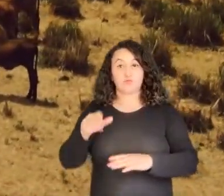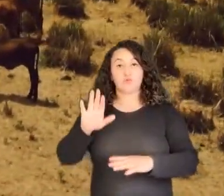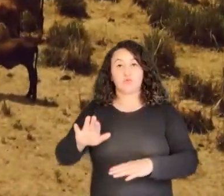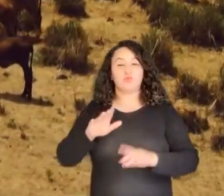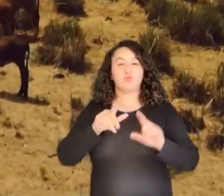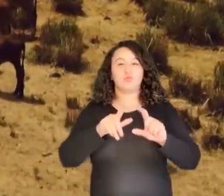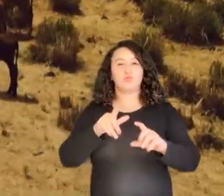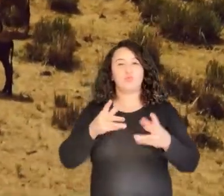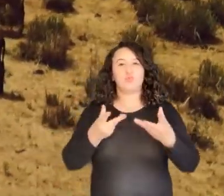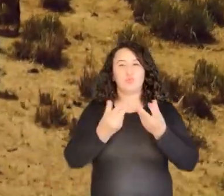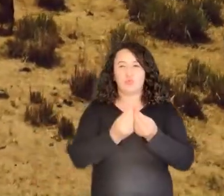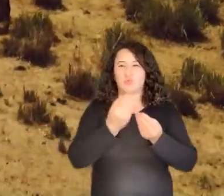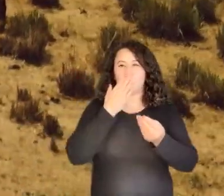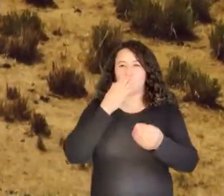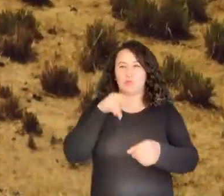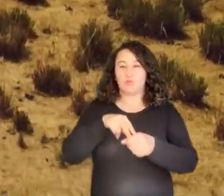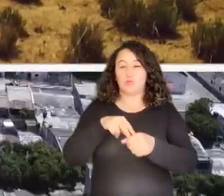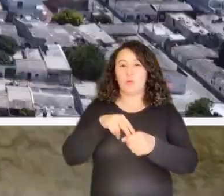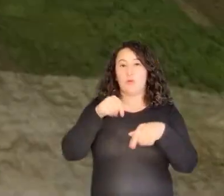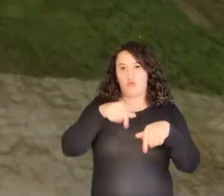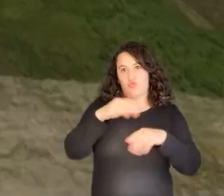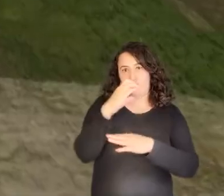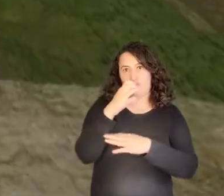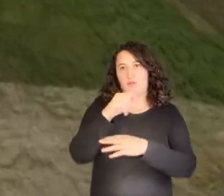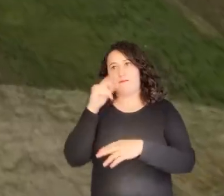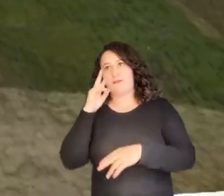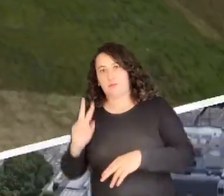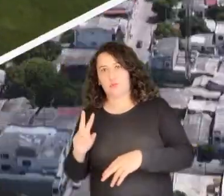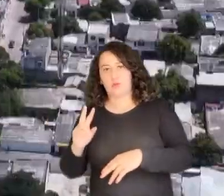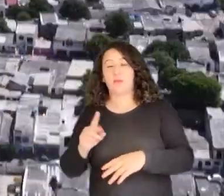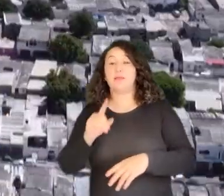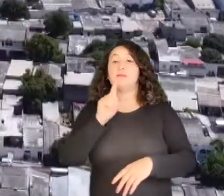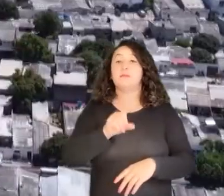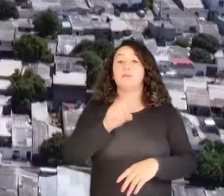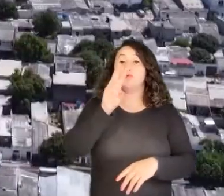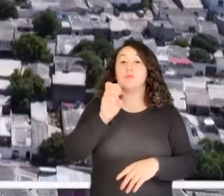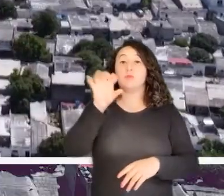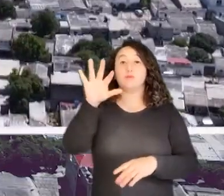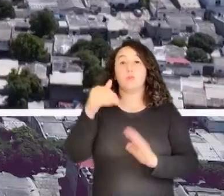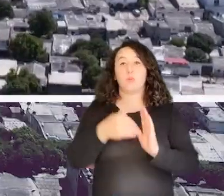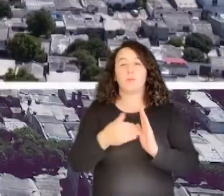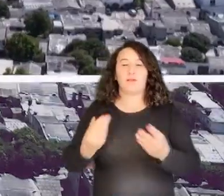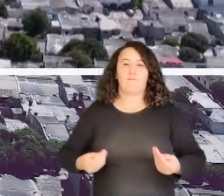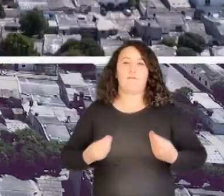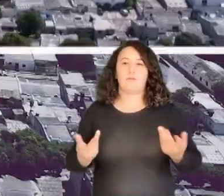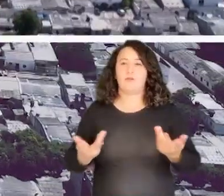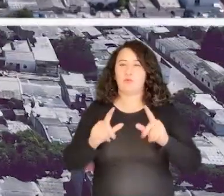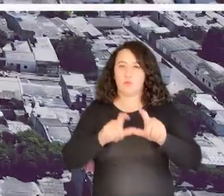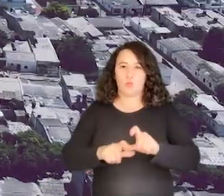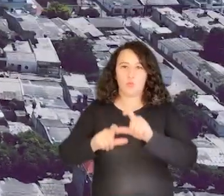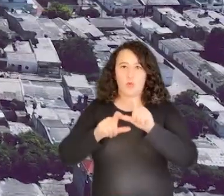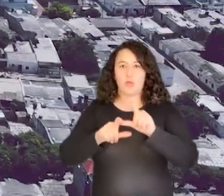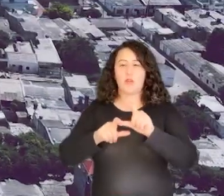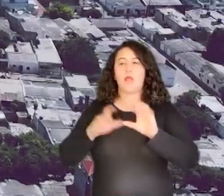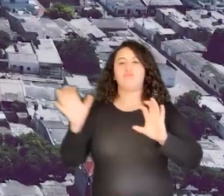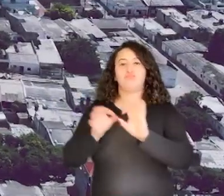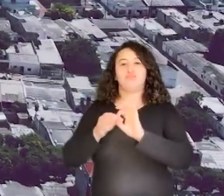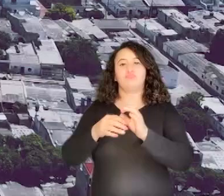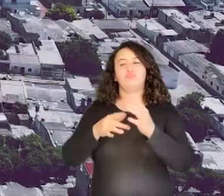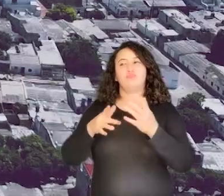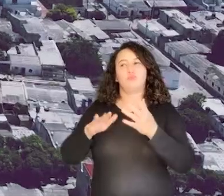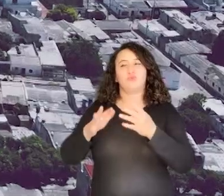parte del pueblo guayú entre nuestro país y Venezuela, 185 mil habitan en La Guajira y sus raíces están